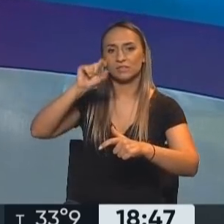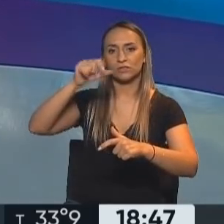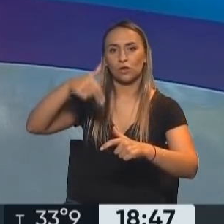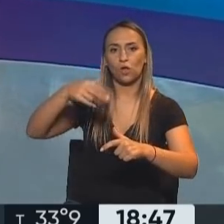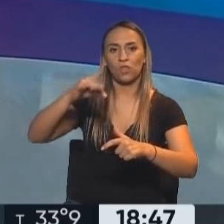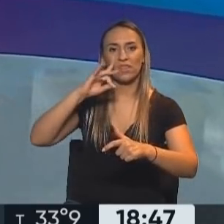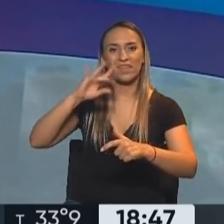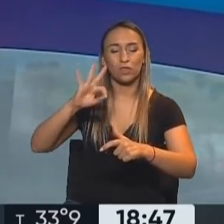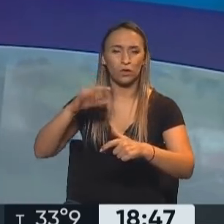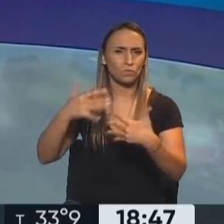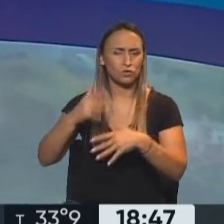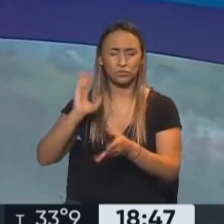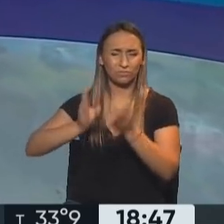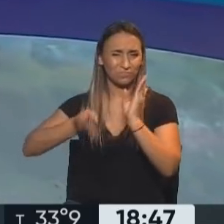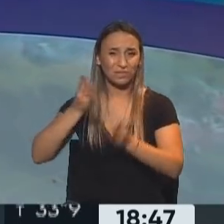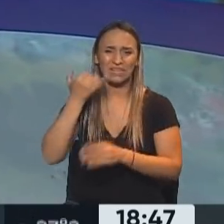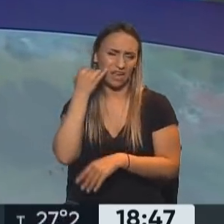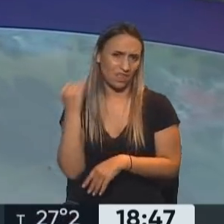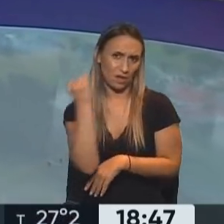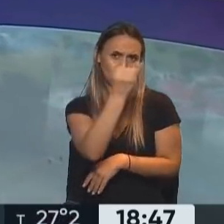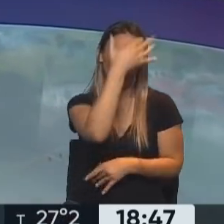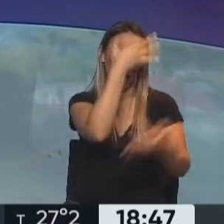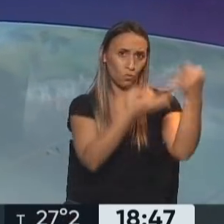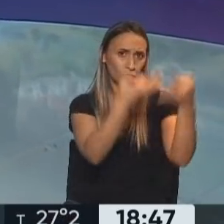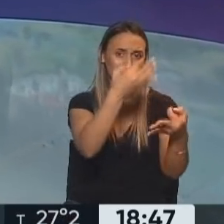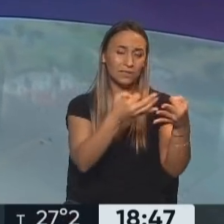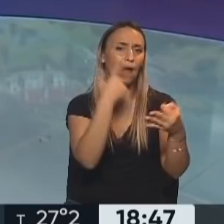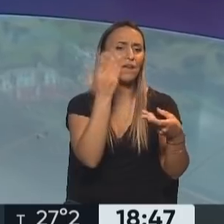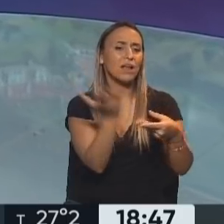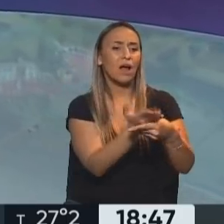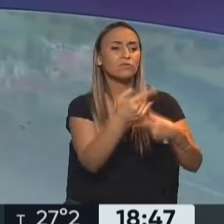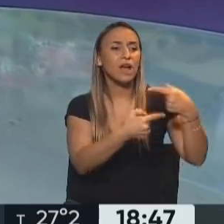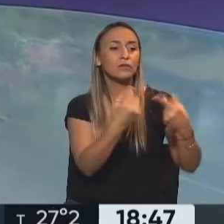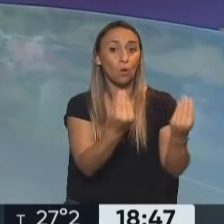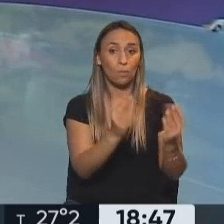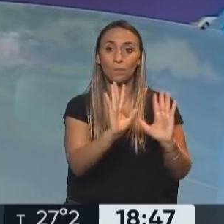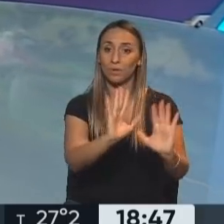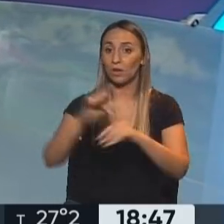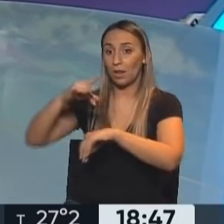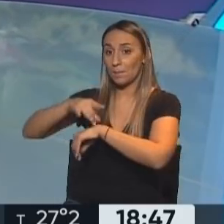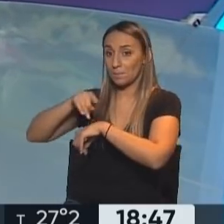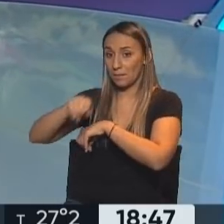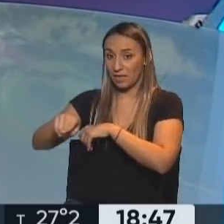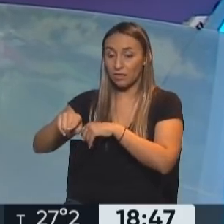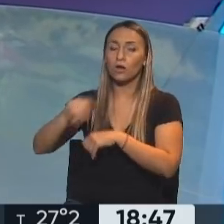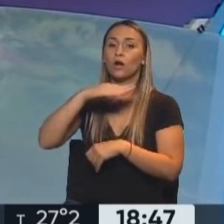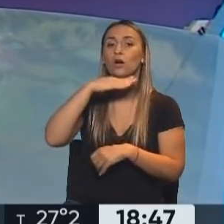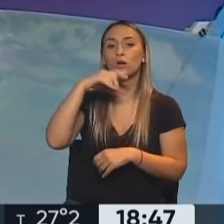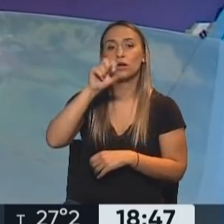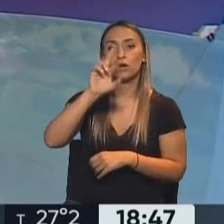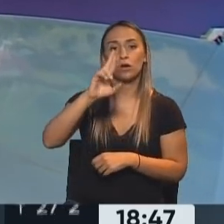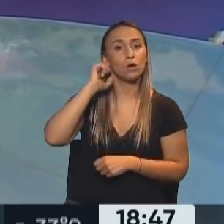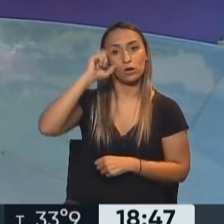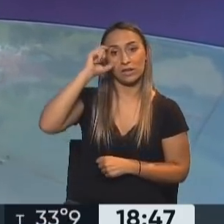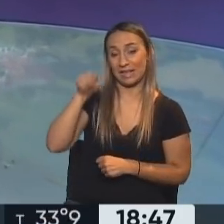denunciadas en la justicia. Vamos a seguir de cerca esa causa. Pero ahora el testimonio del médico sanitarista Jorge Rachir, una